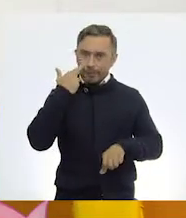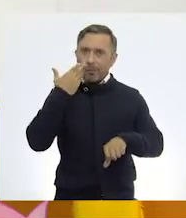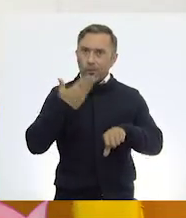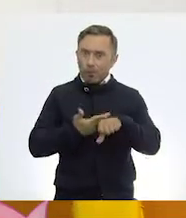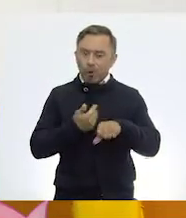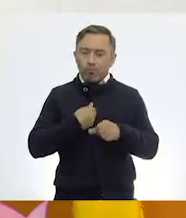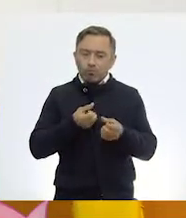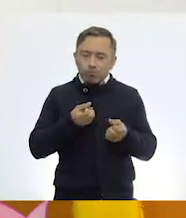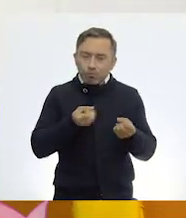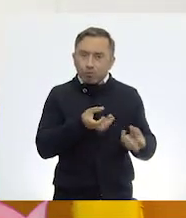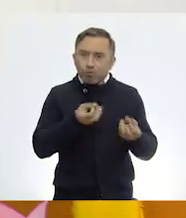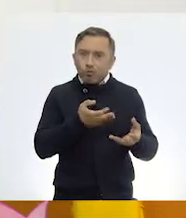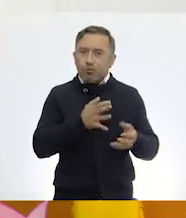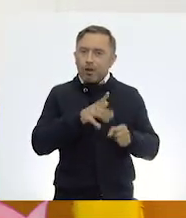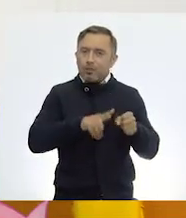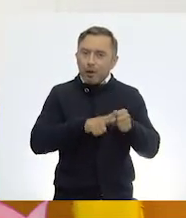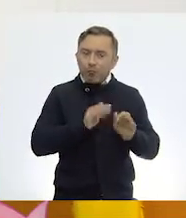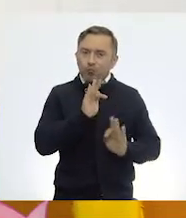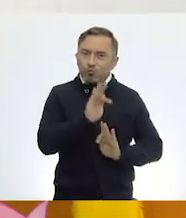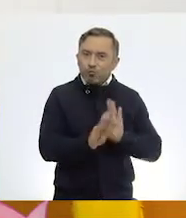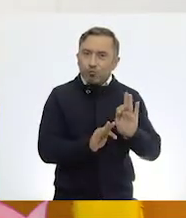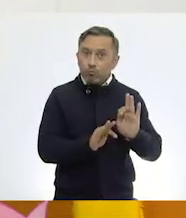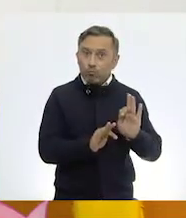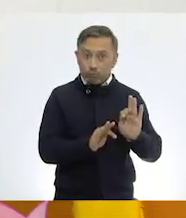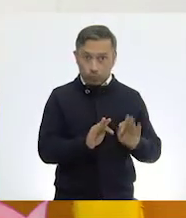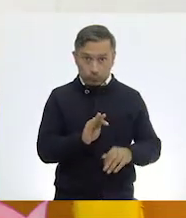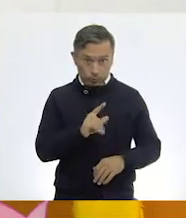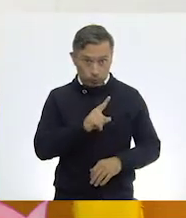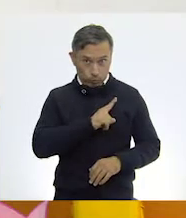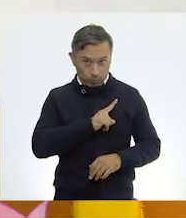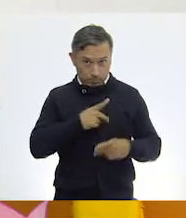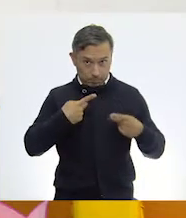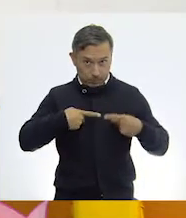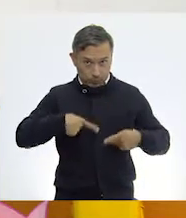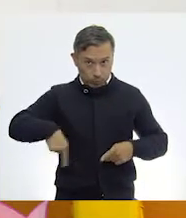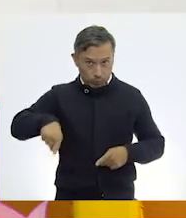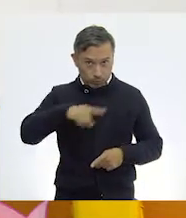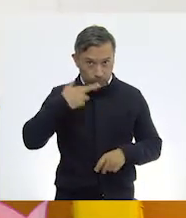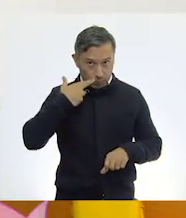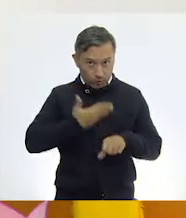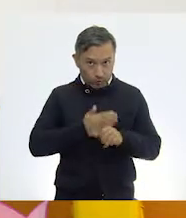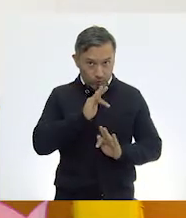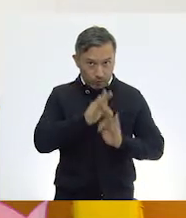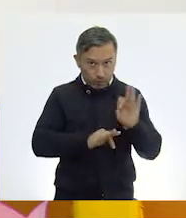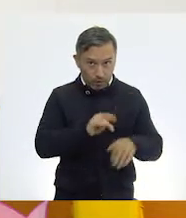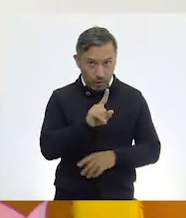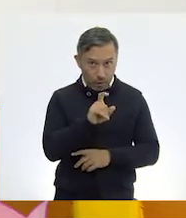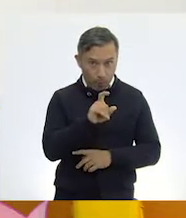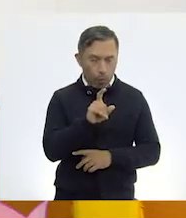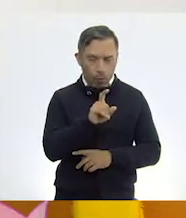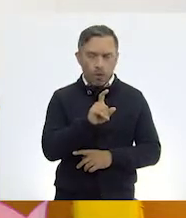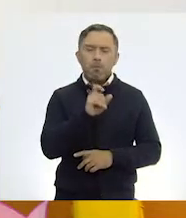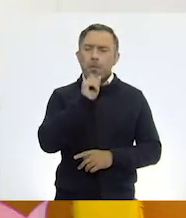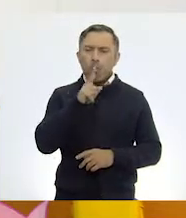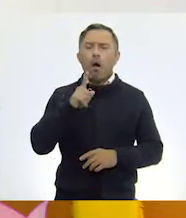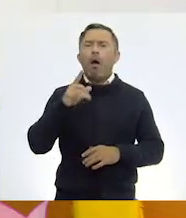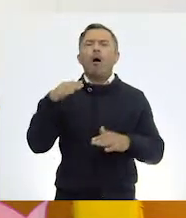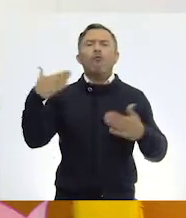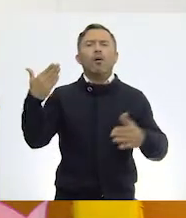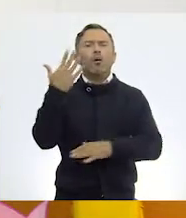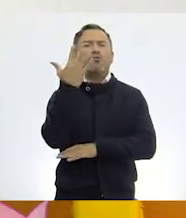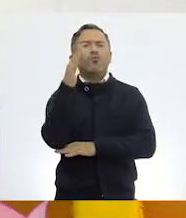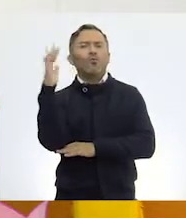animales, pero no nada más el ser humano. También la naturaleza puede proveer el agua a todos los animales.